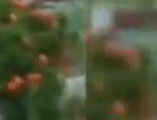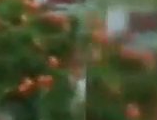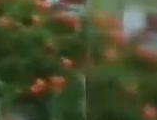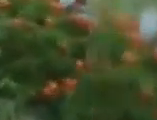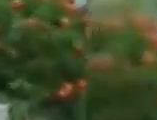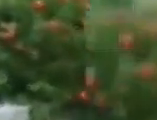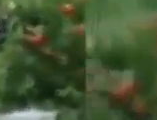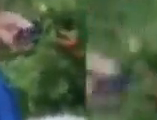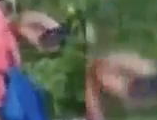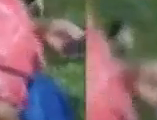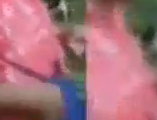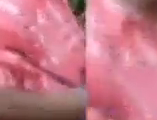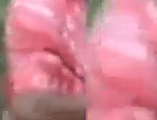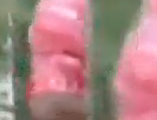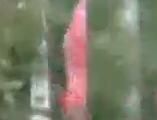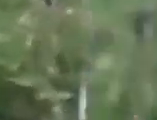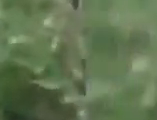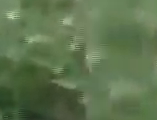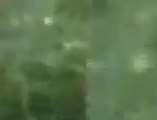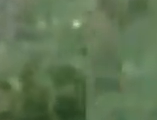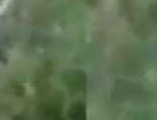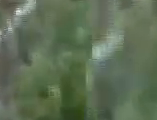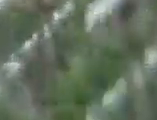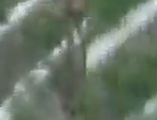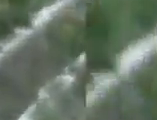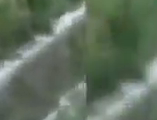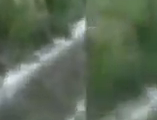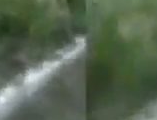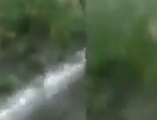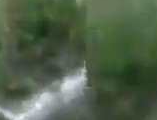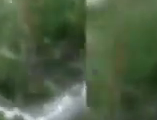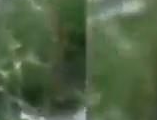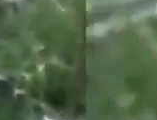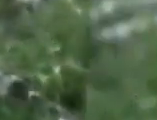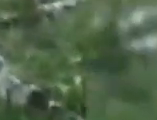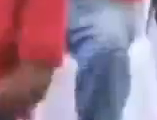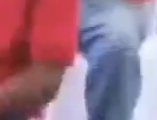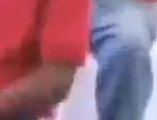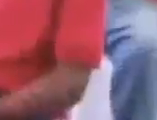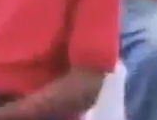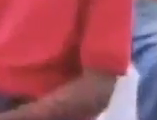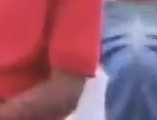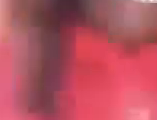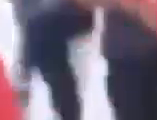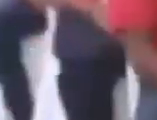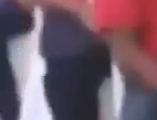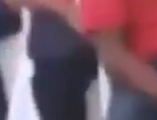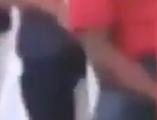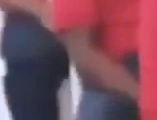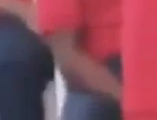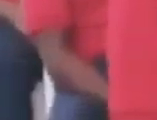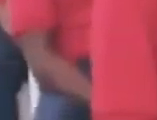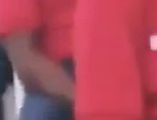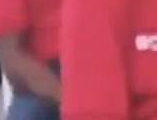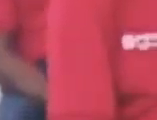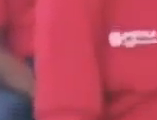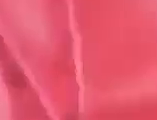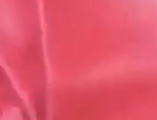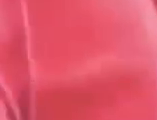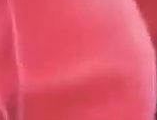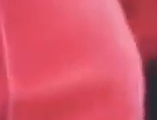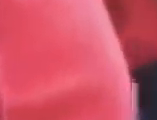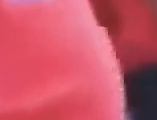.928 proyectos socioproductivos, ha consolidado 77 ambientes